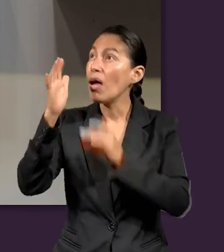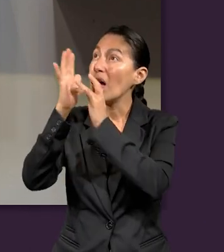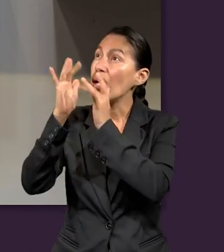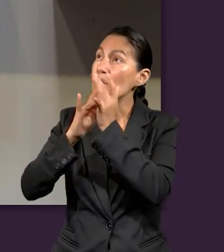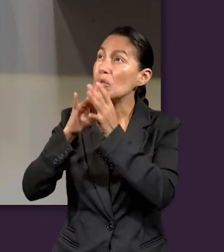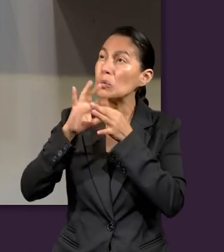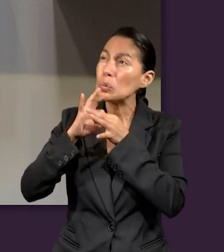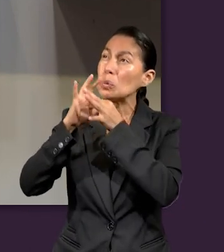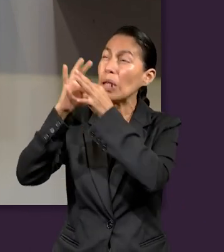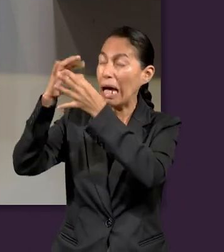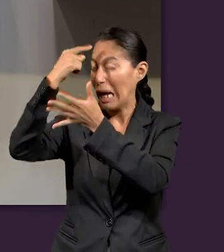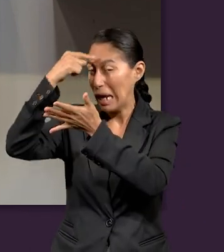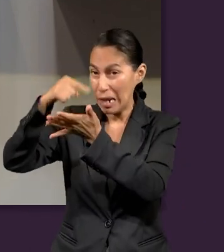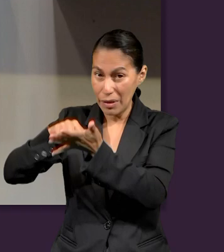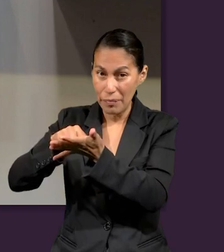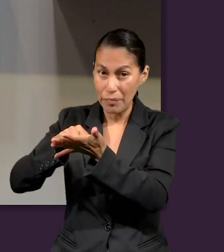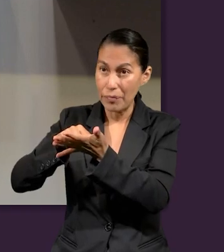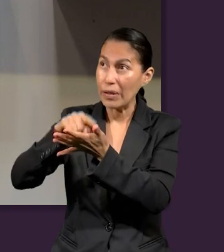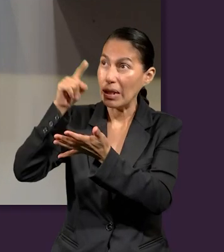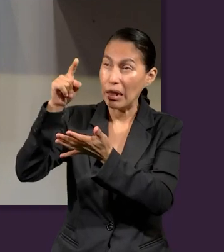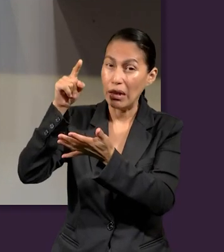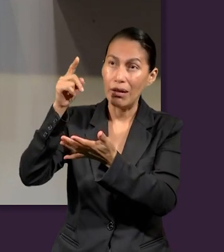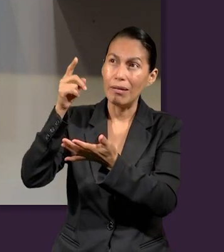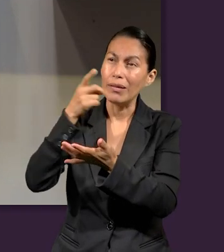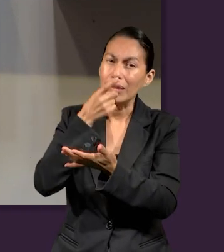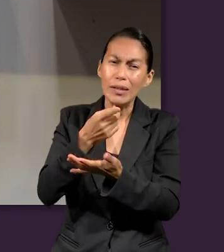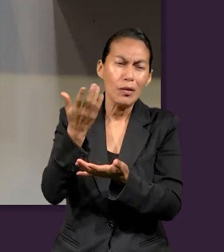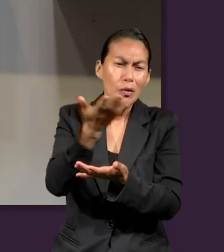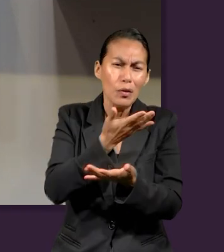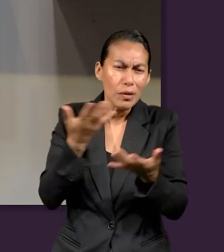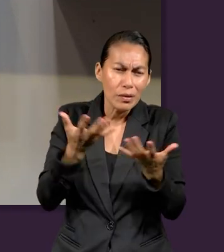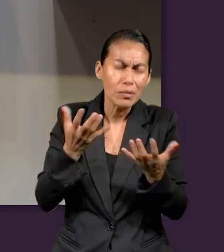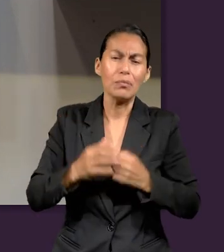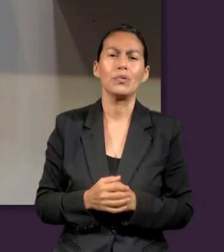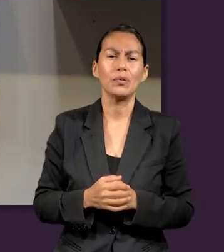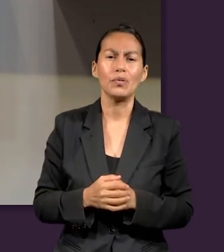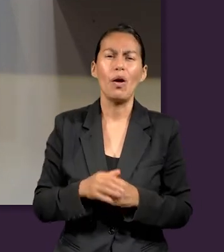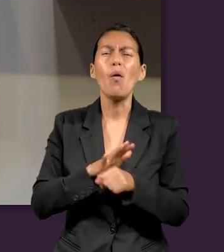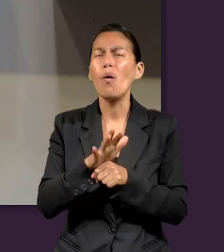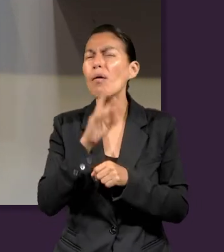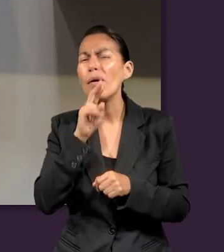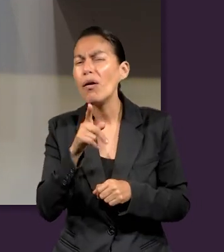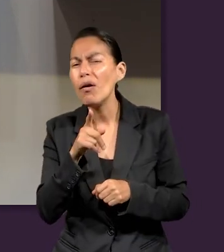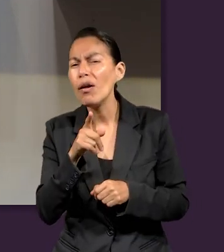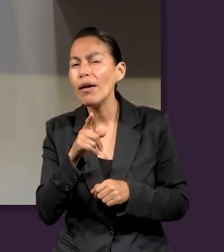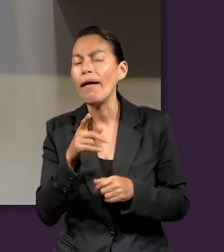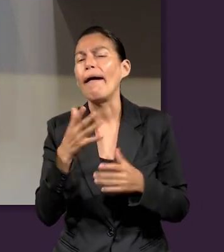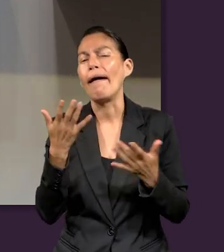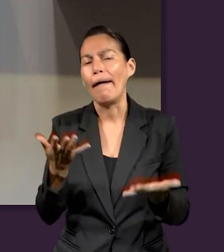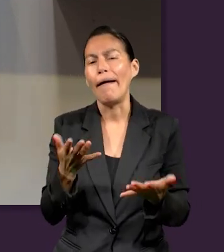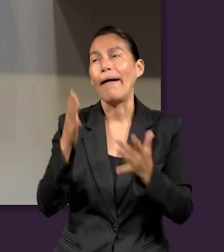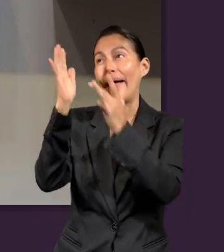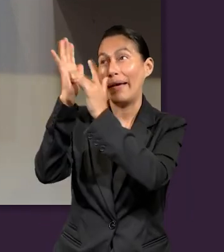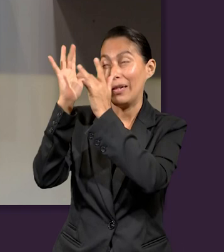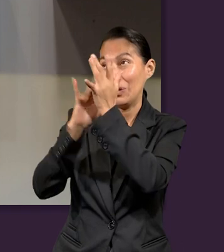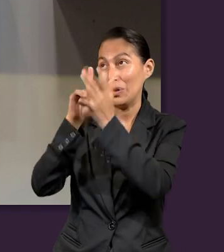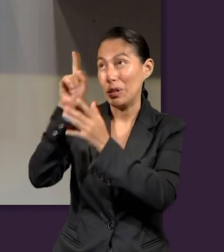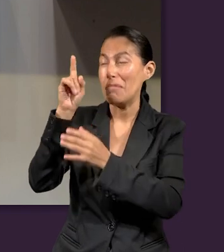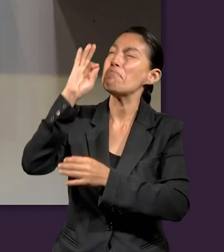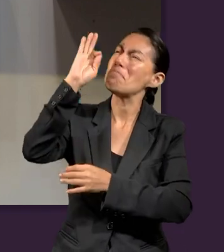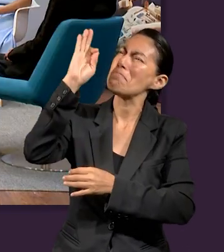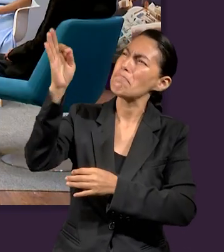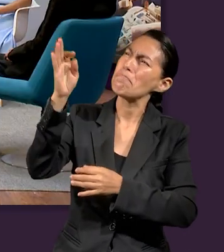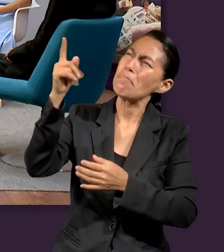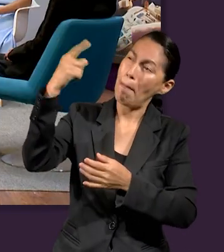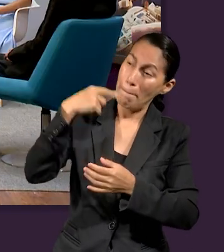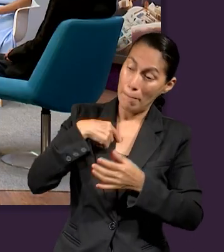justamente porque has creído en nuestro Señor Jesucristo. si Él va a recordarte las obras, recuerden, la obra más extraordinaria que todos pudimos haber realizado es